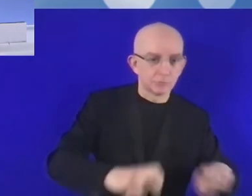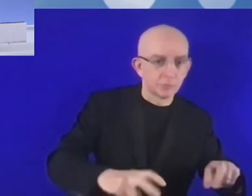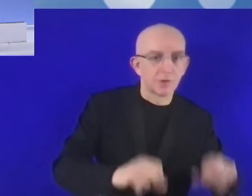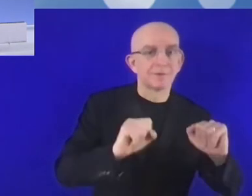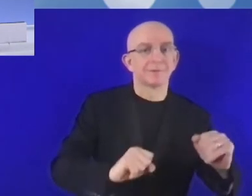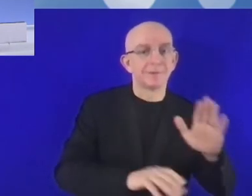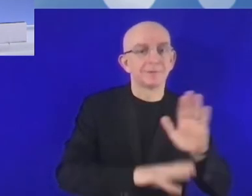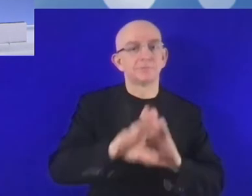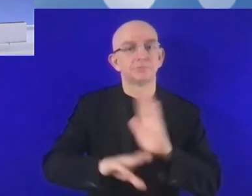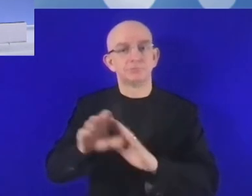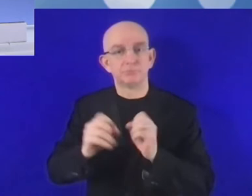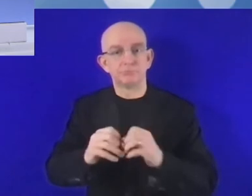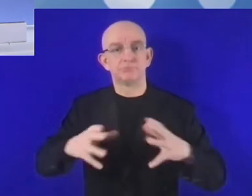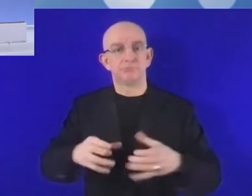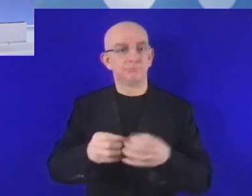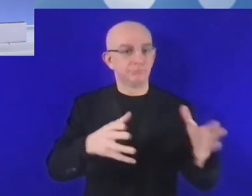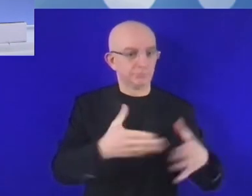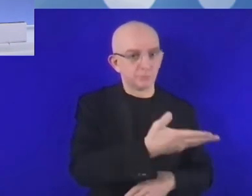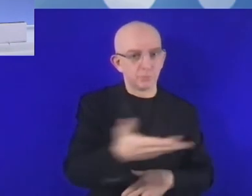digitales son inmensas.